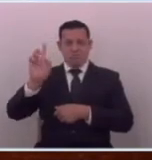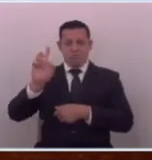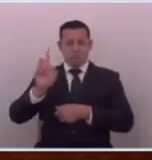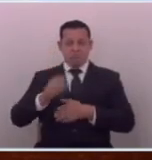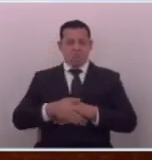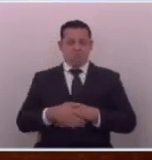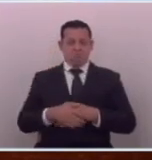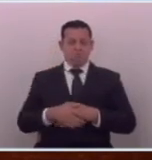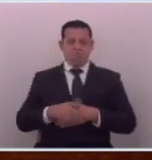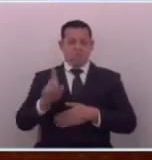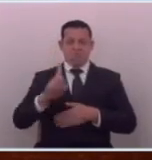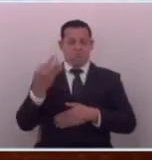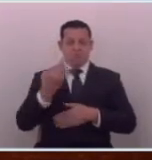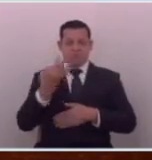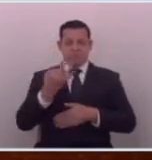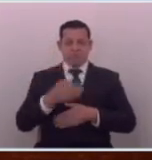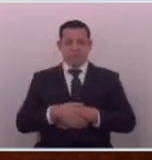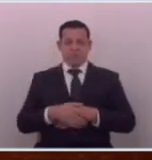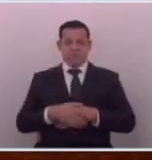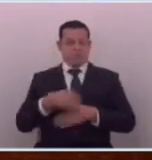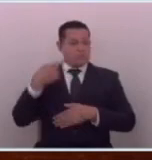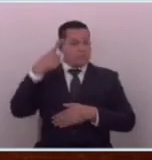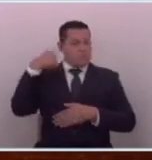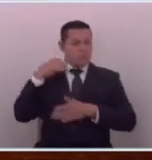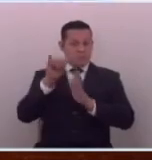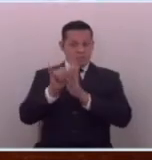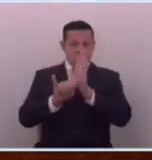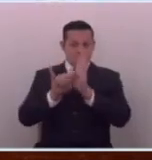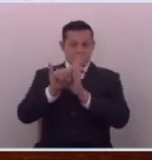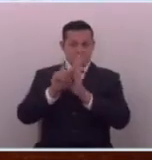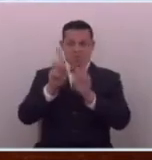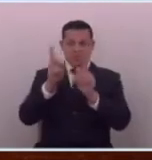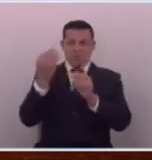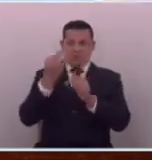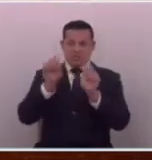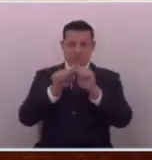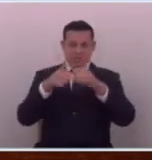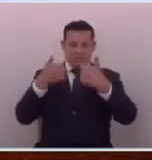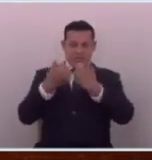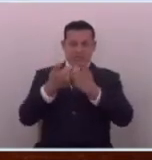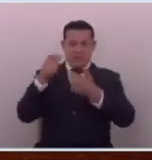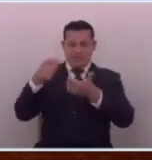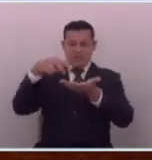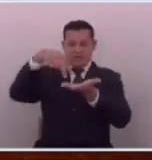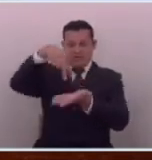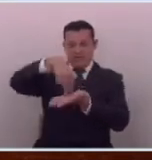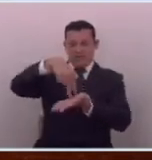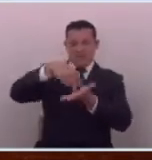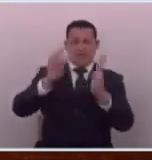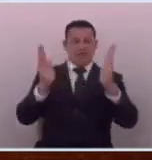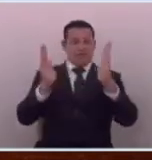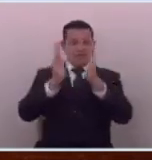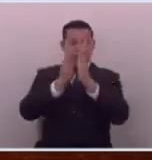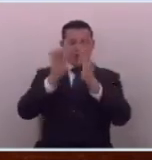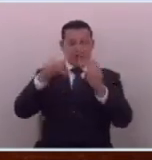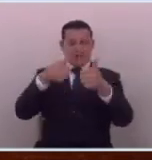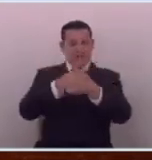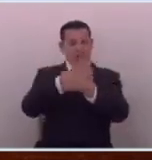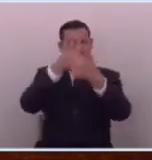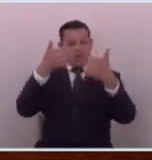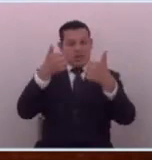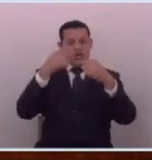no necesitan los señores youtubers no necesitan de una sociedad ellos se paran frente al micrófono esta mañana